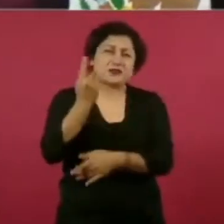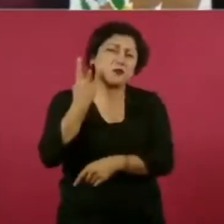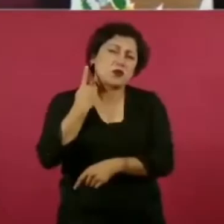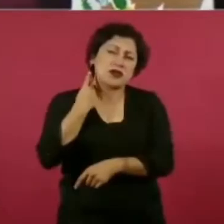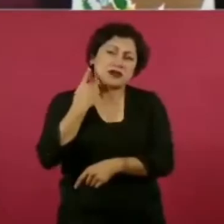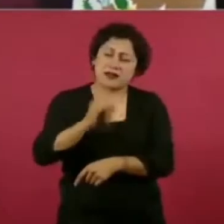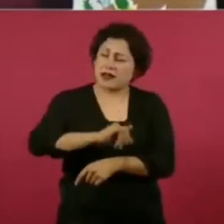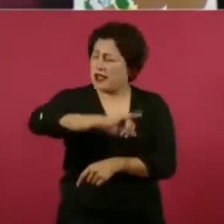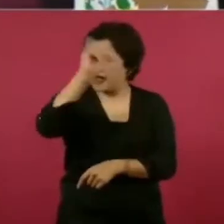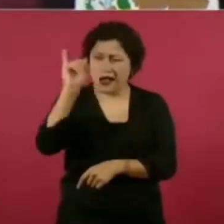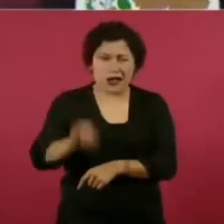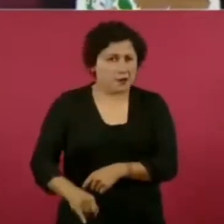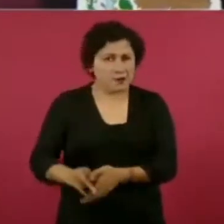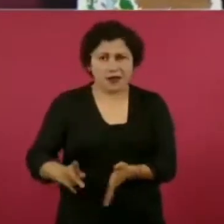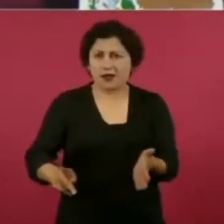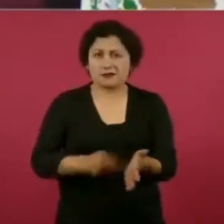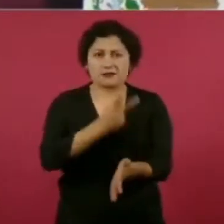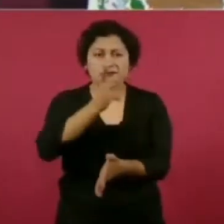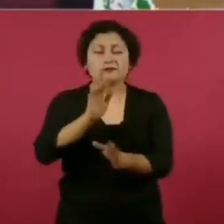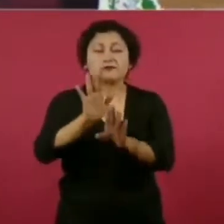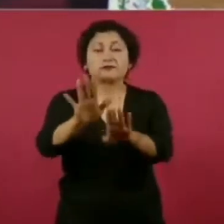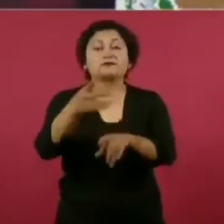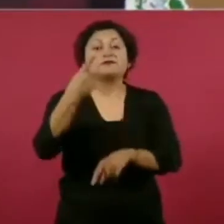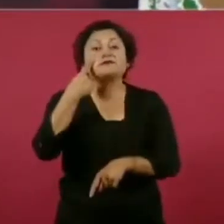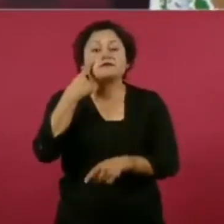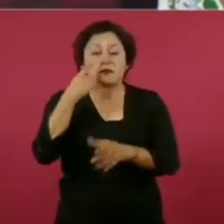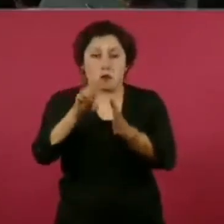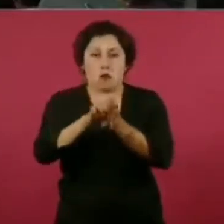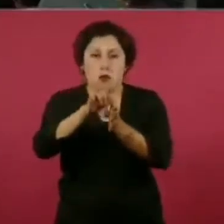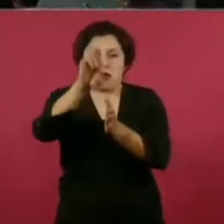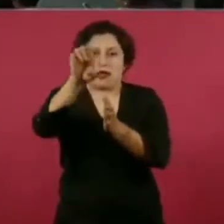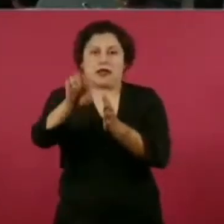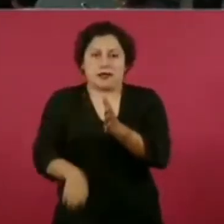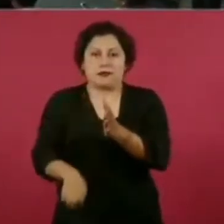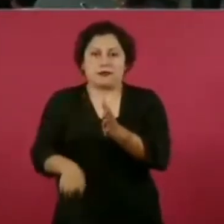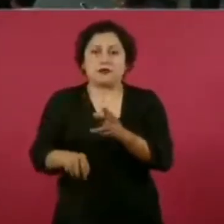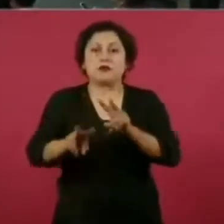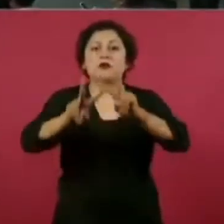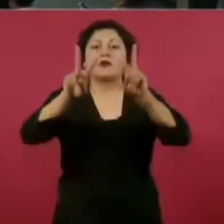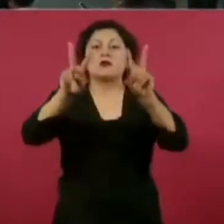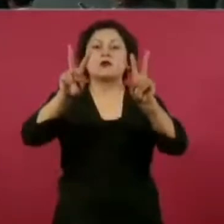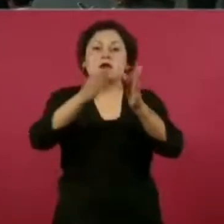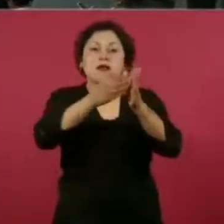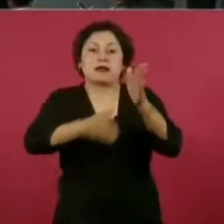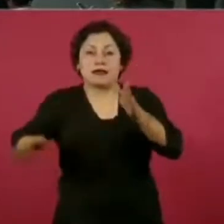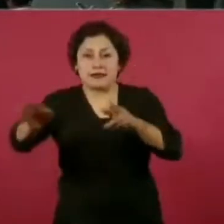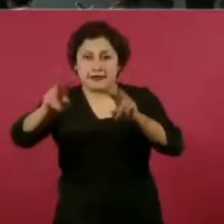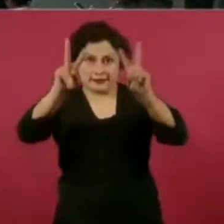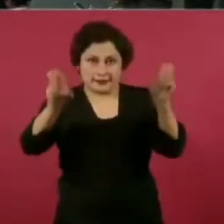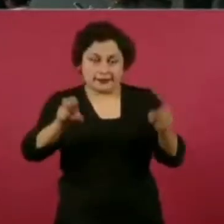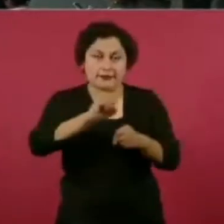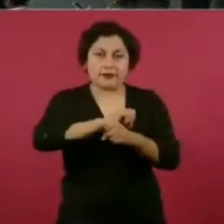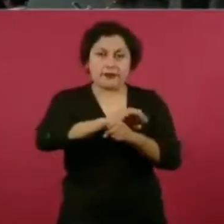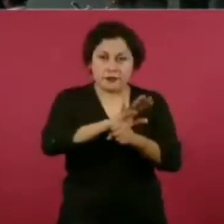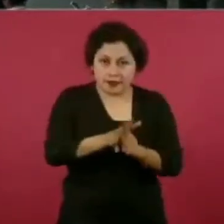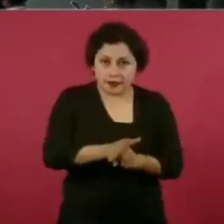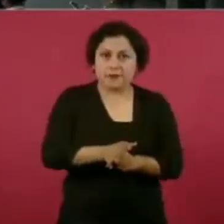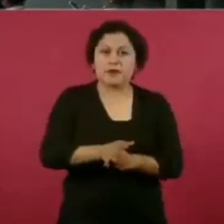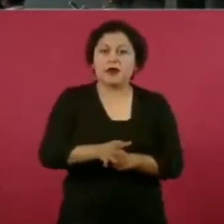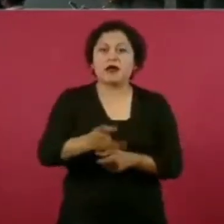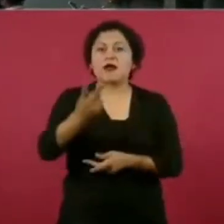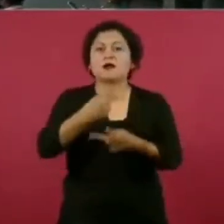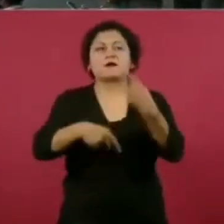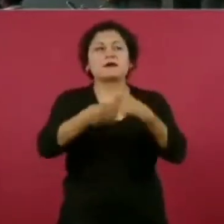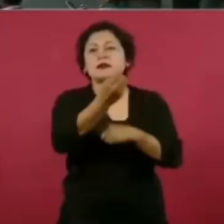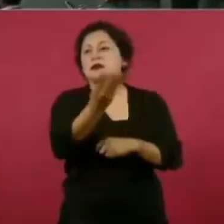Por ejemplo, me tocó cuando la pandemia, vinieron los sedillistas, lo primero que me